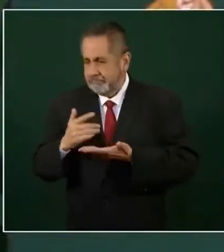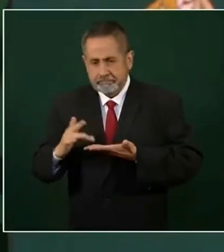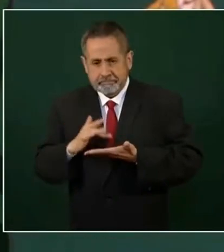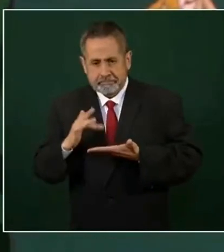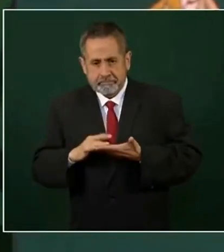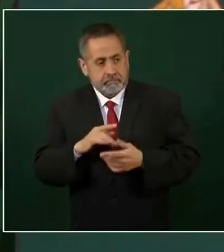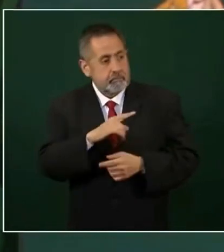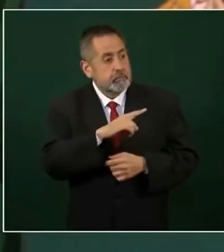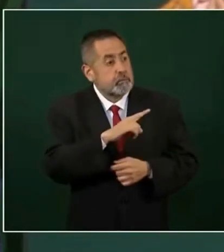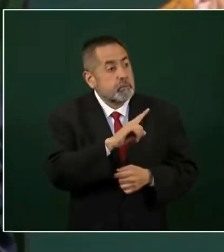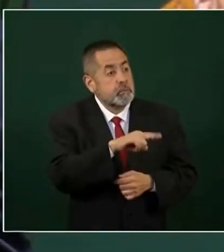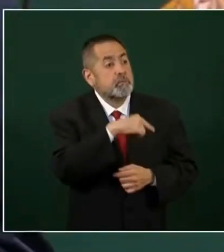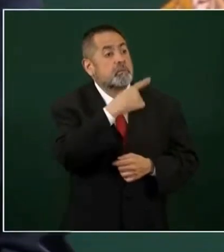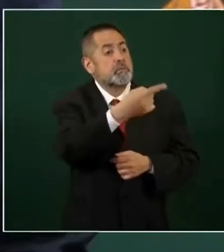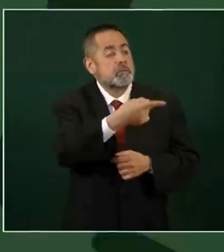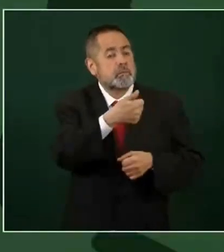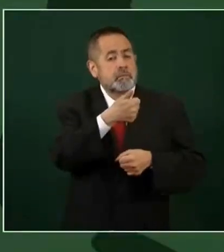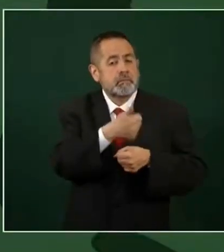sus abuelos,